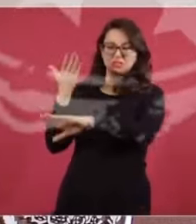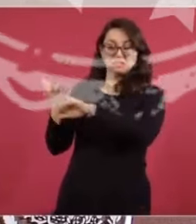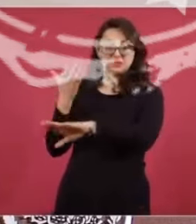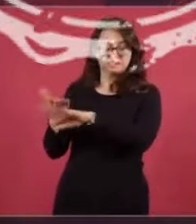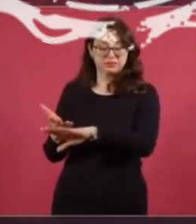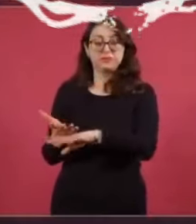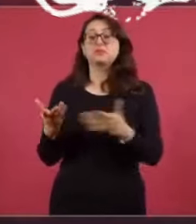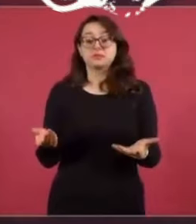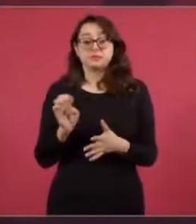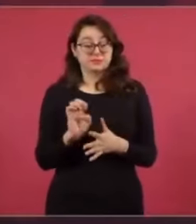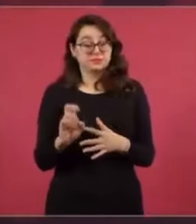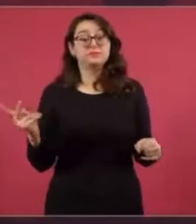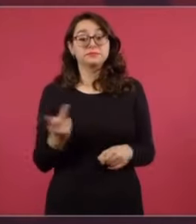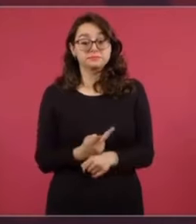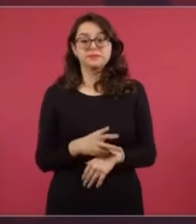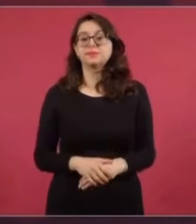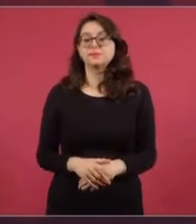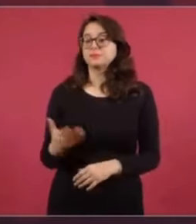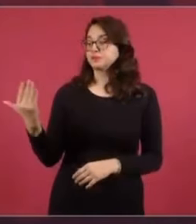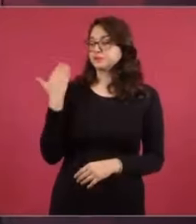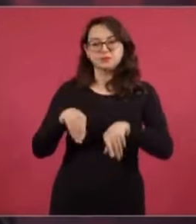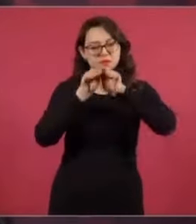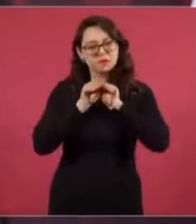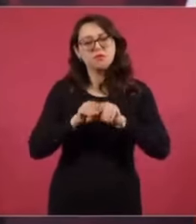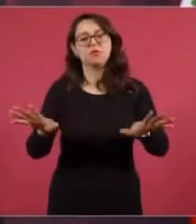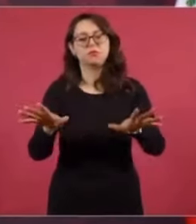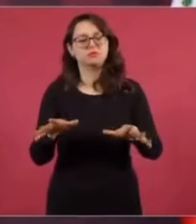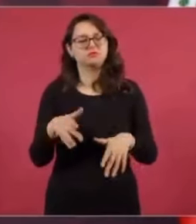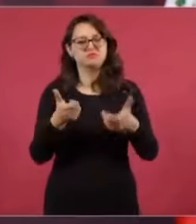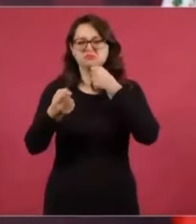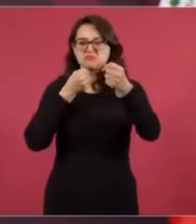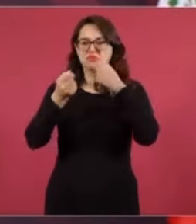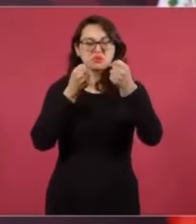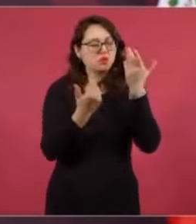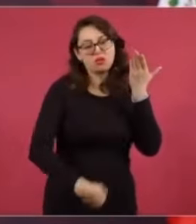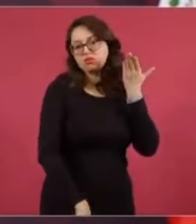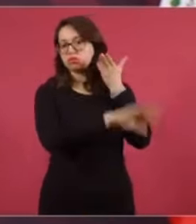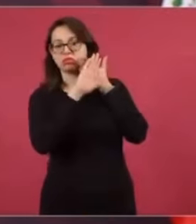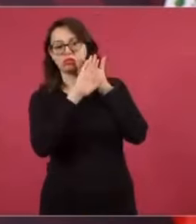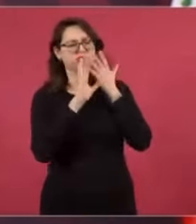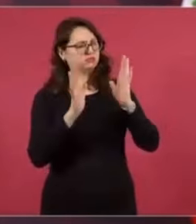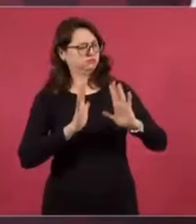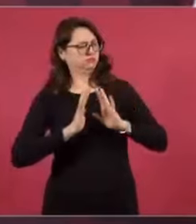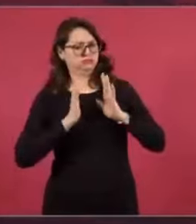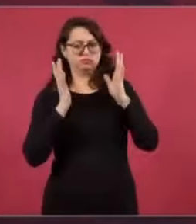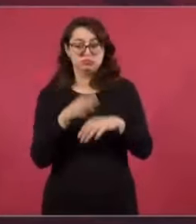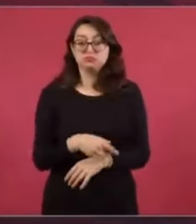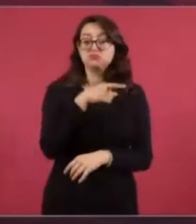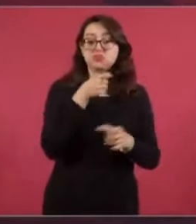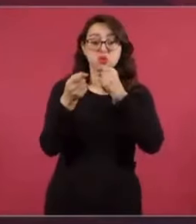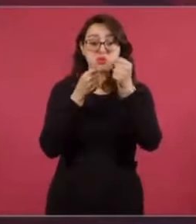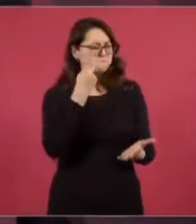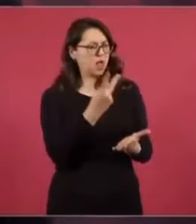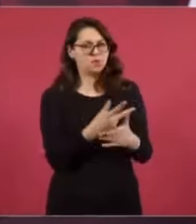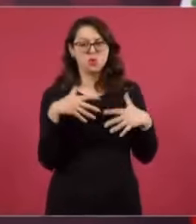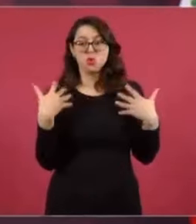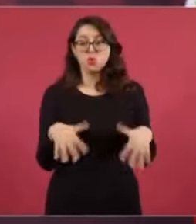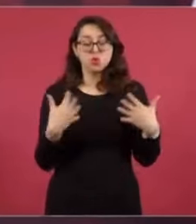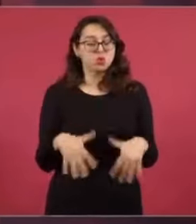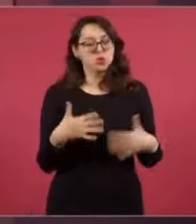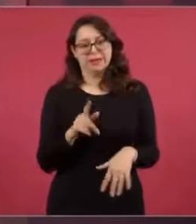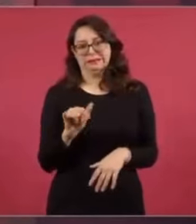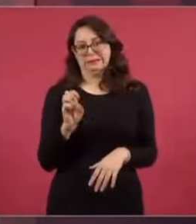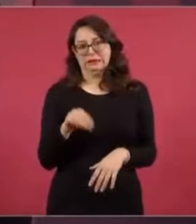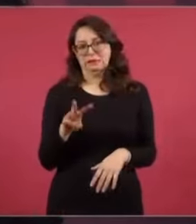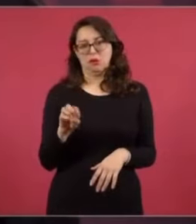Hace poco salió un reportaje en contra mía de un periodista supuestamente muy profesional, premiado, Pink Golden,